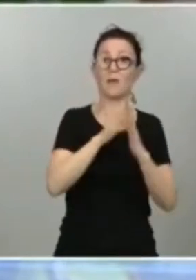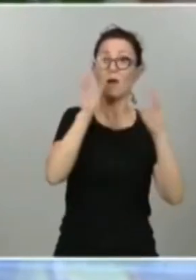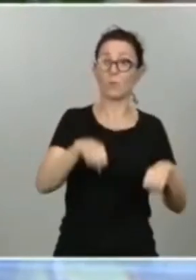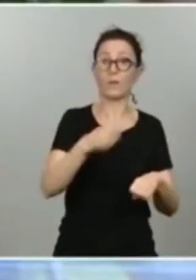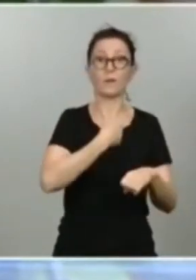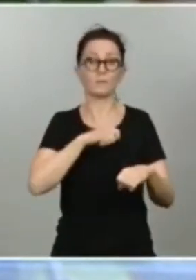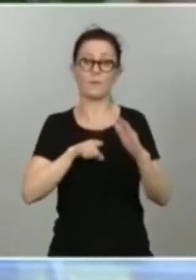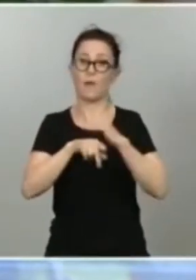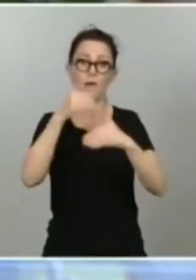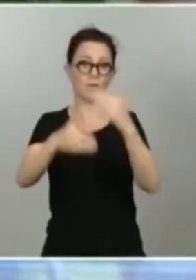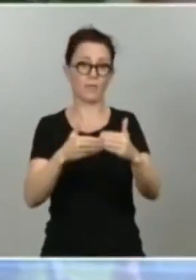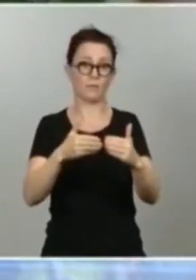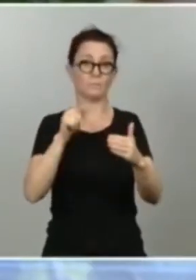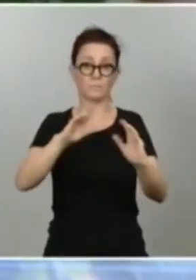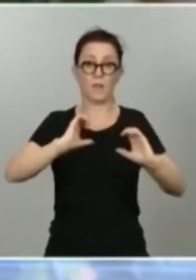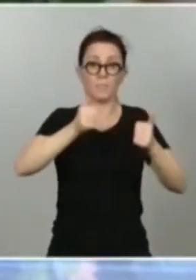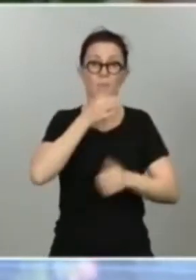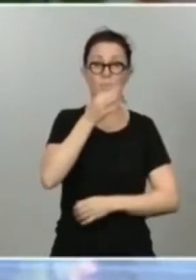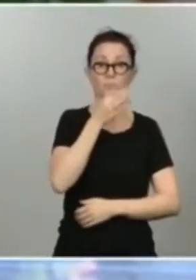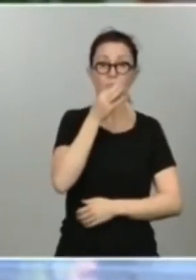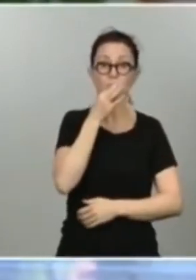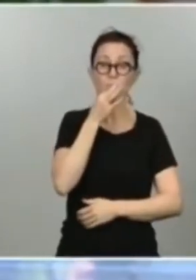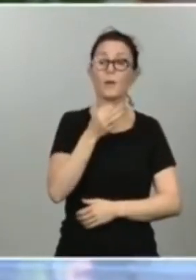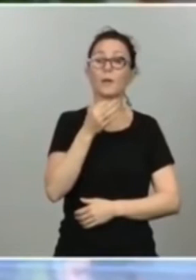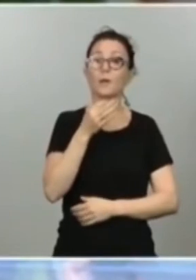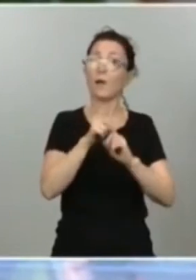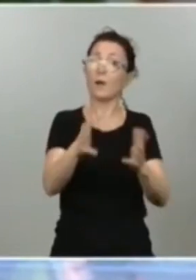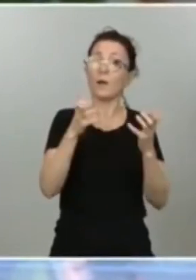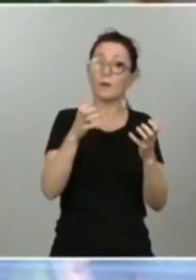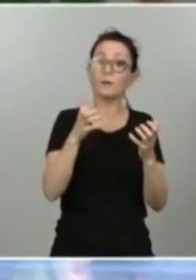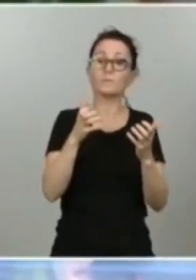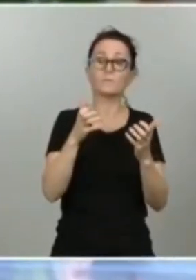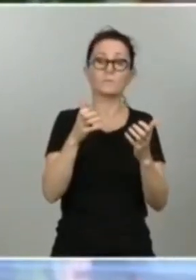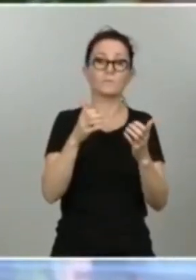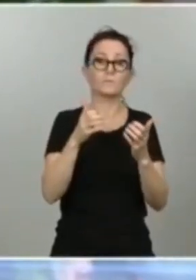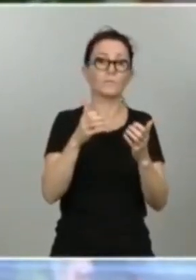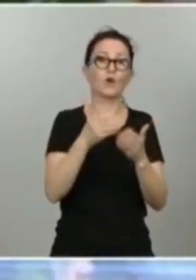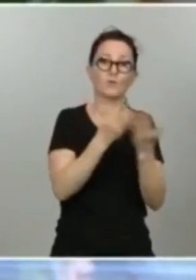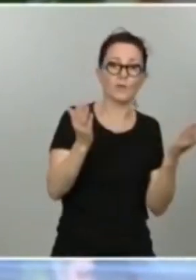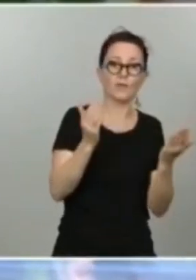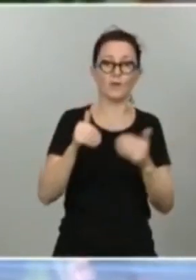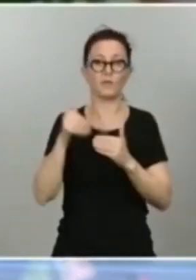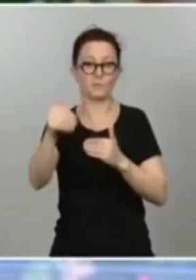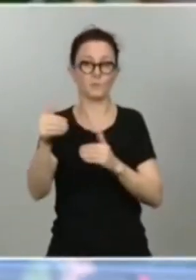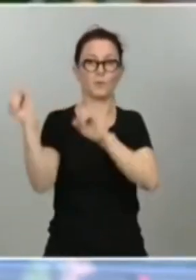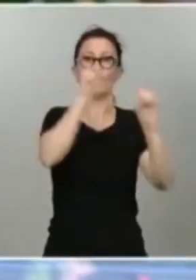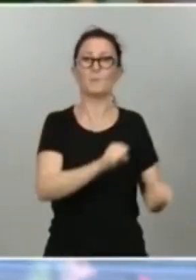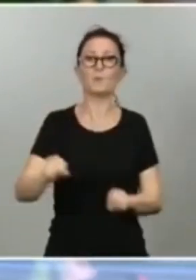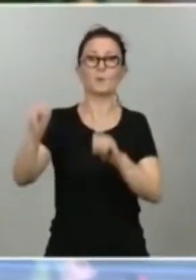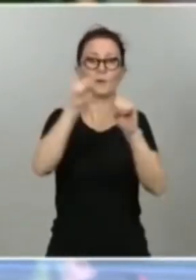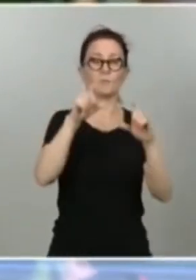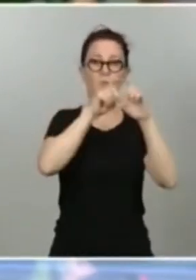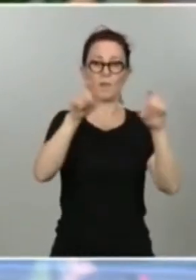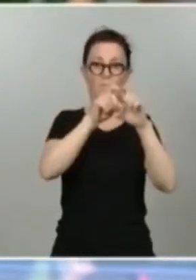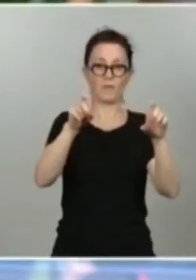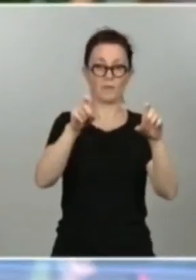España gana en confianza y en el futuro. Así que protejamos empleos, protejamos empresas y avancemos unidos hacia ese futuro de